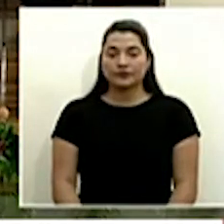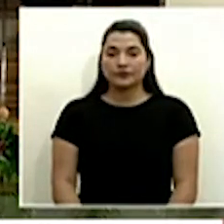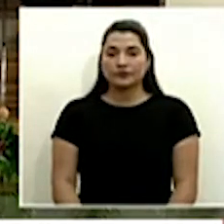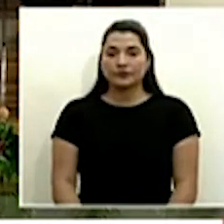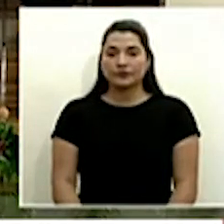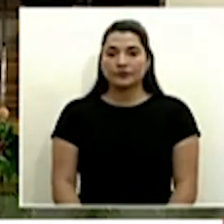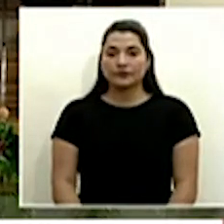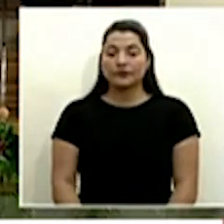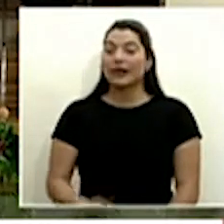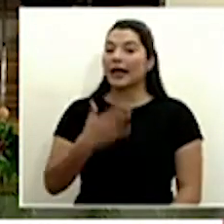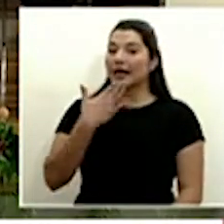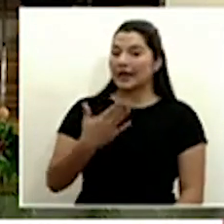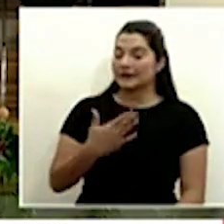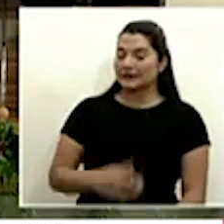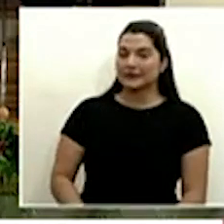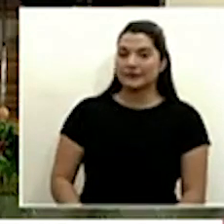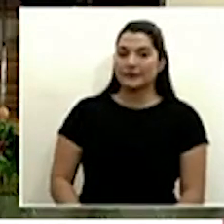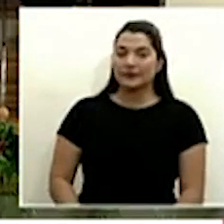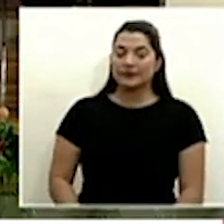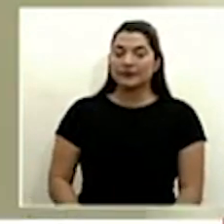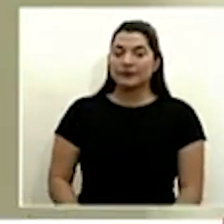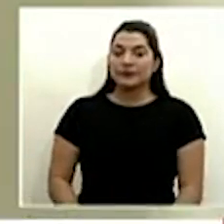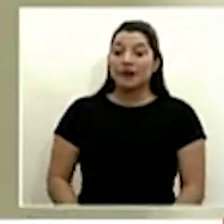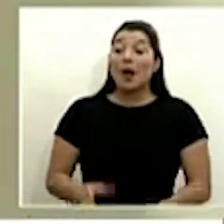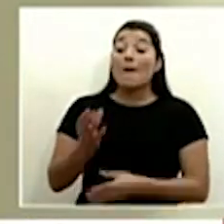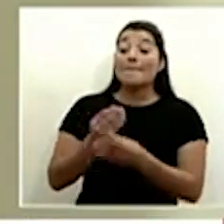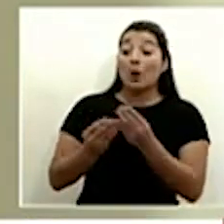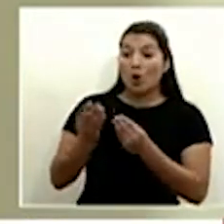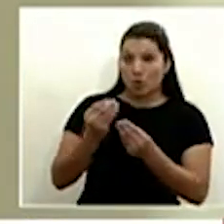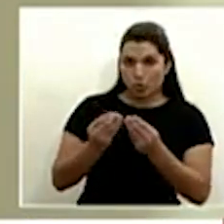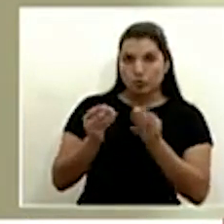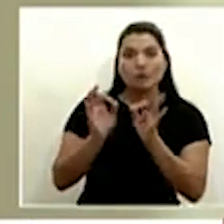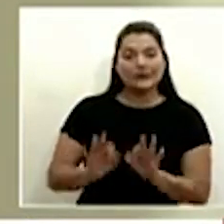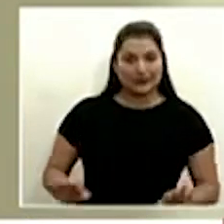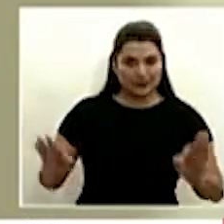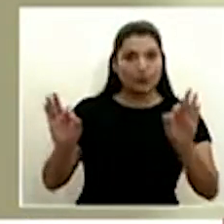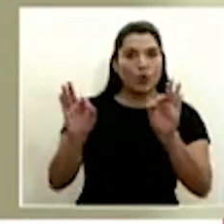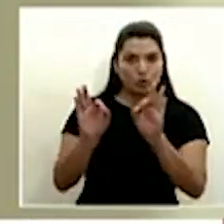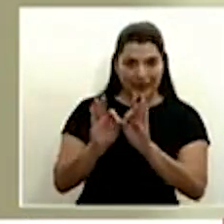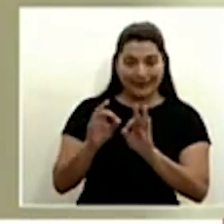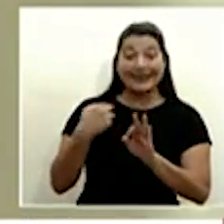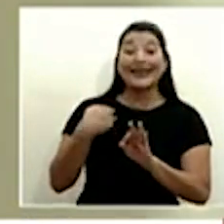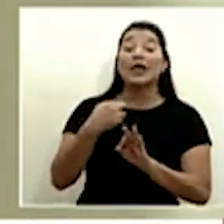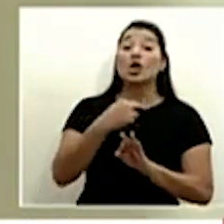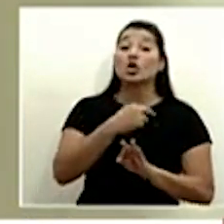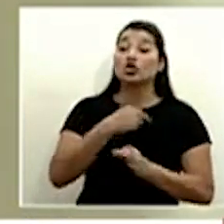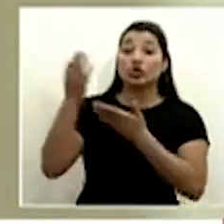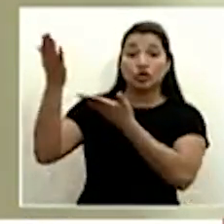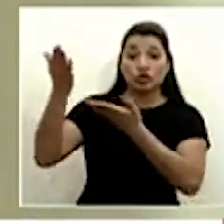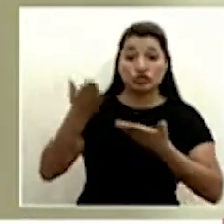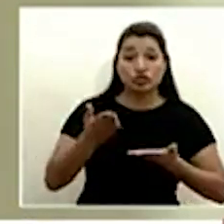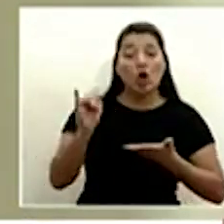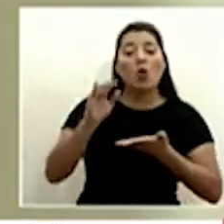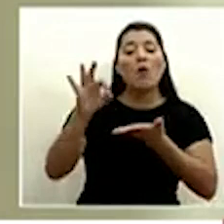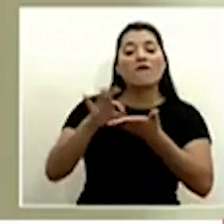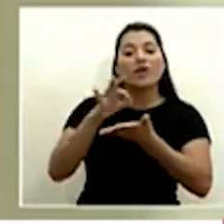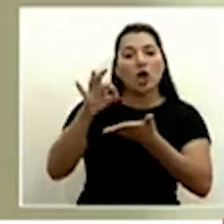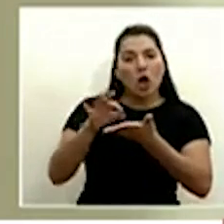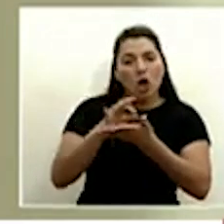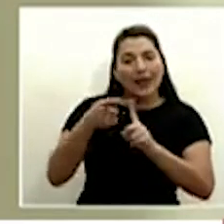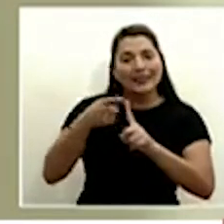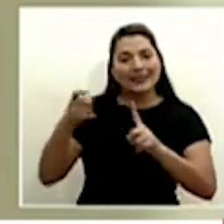gracias hay productos importantes que nosotros importamos como frijol de Nicaragua